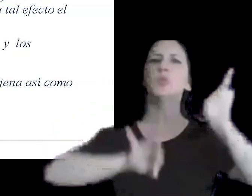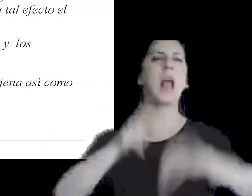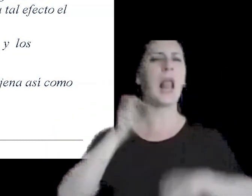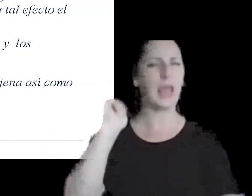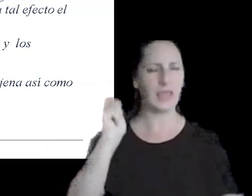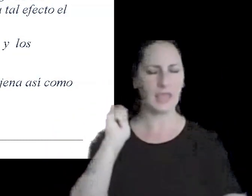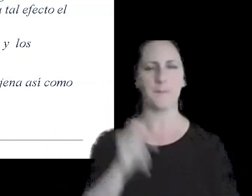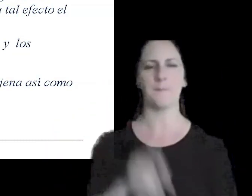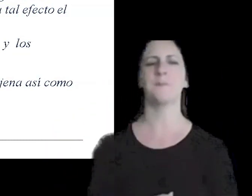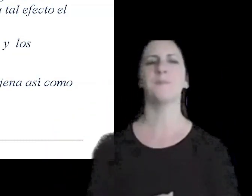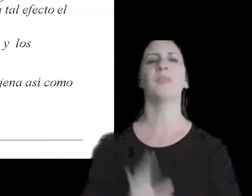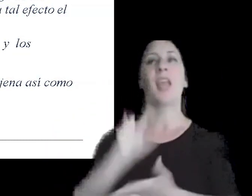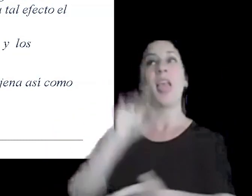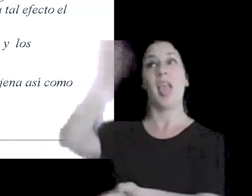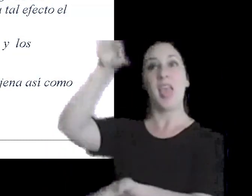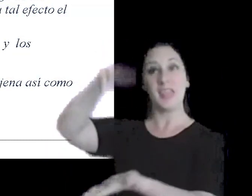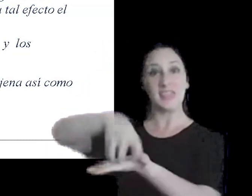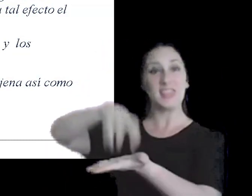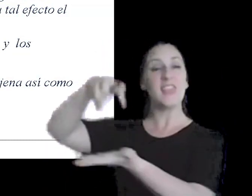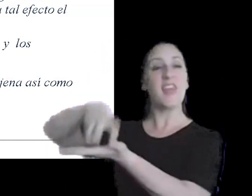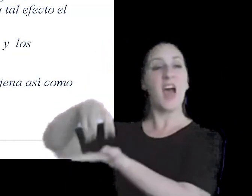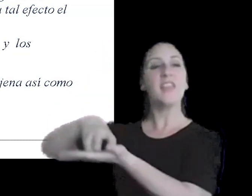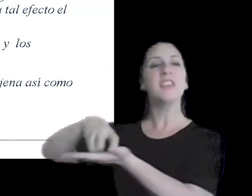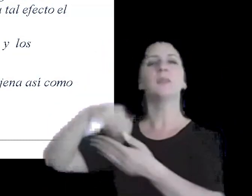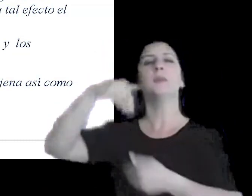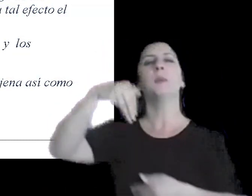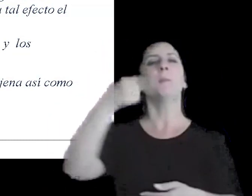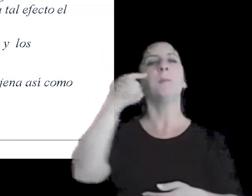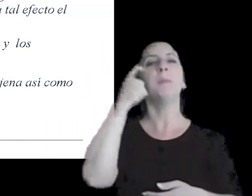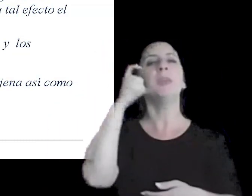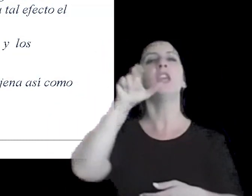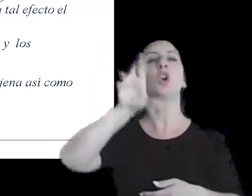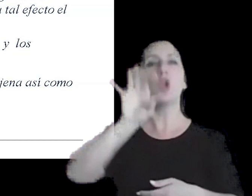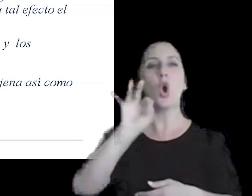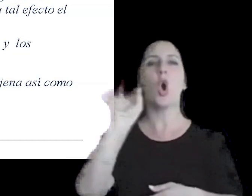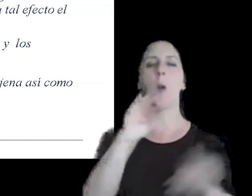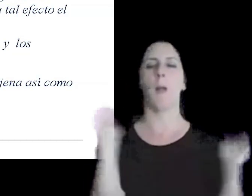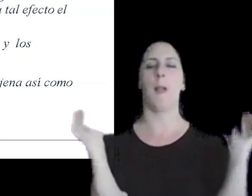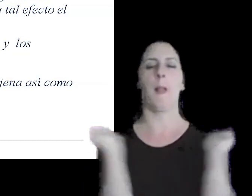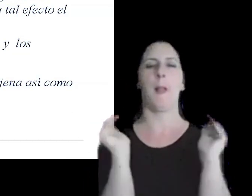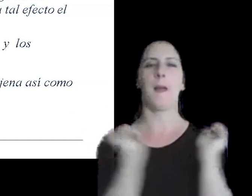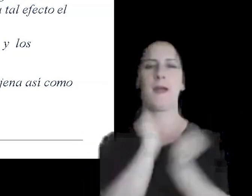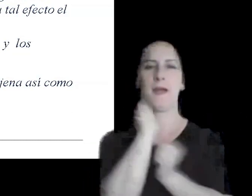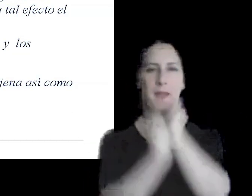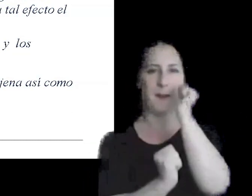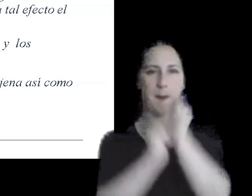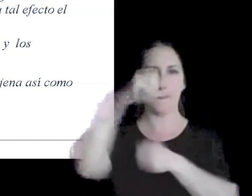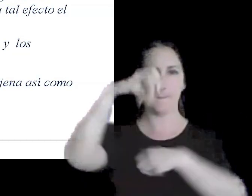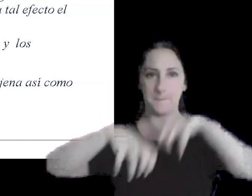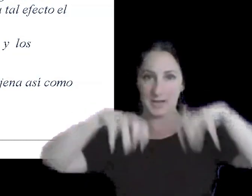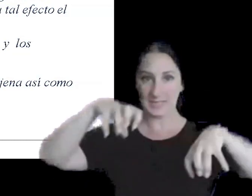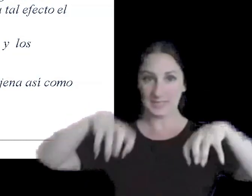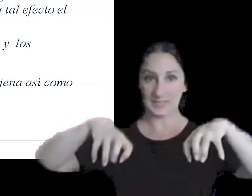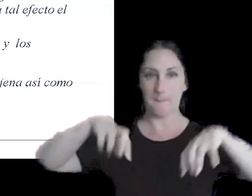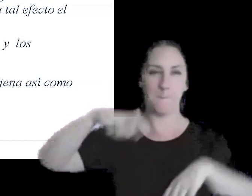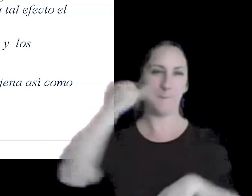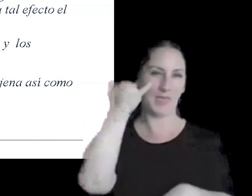entidades que califiquen como micro y pequeñas empresas para lo cual tienen que estar